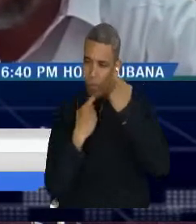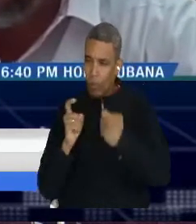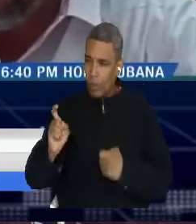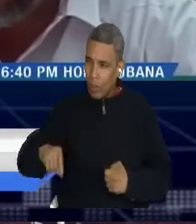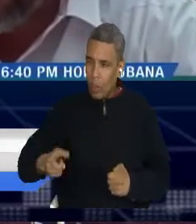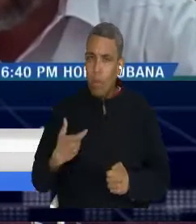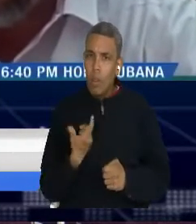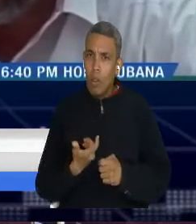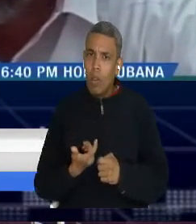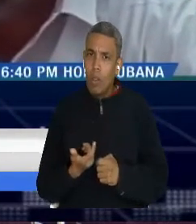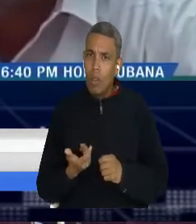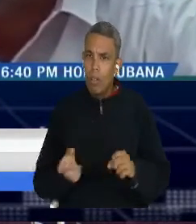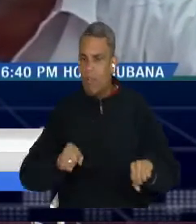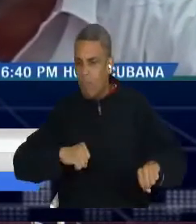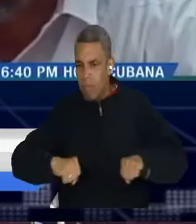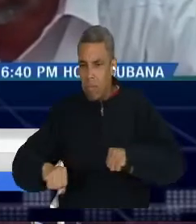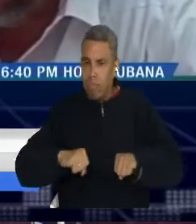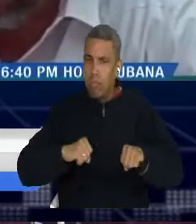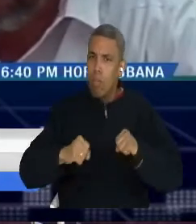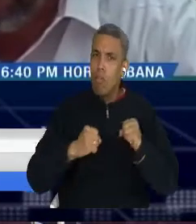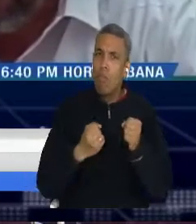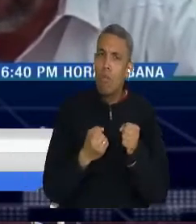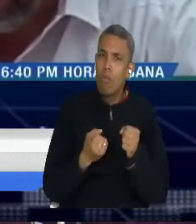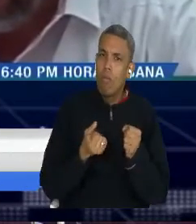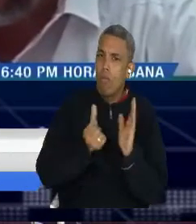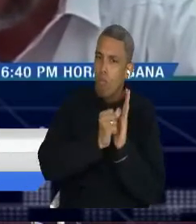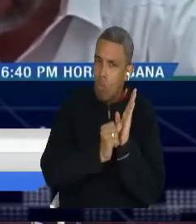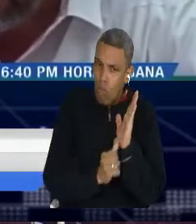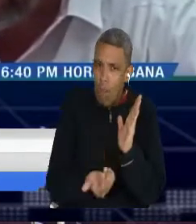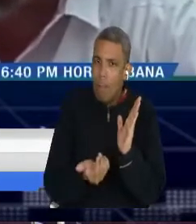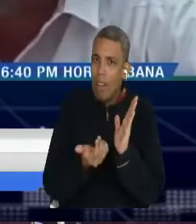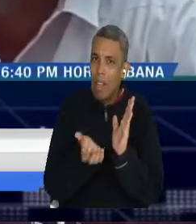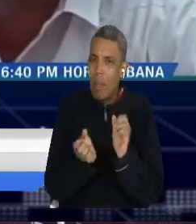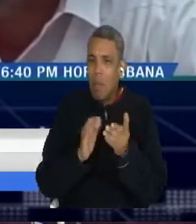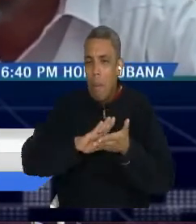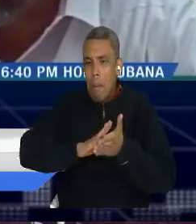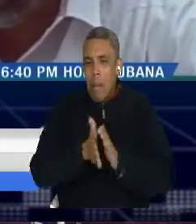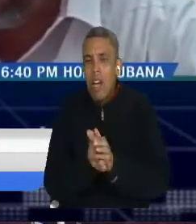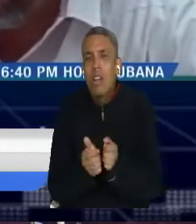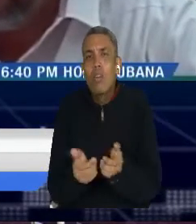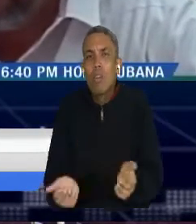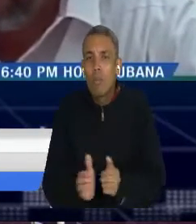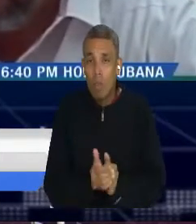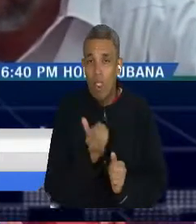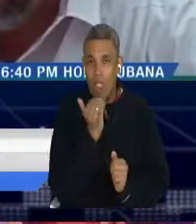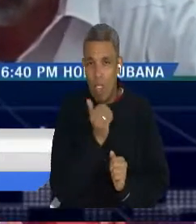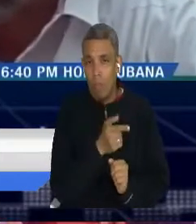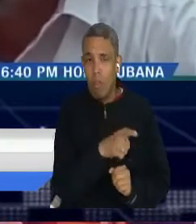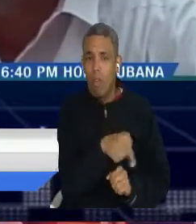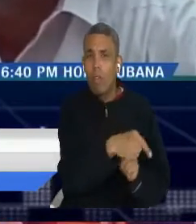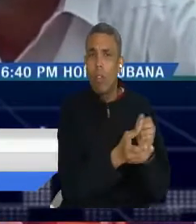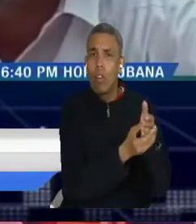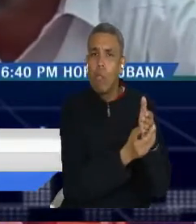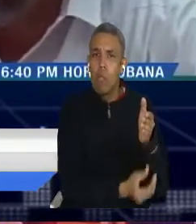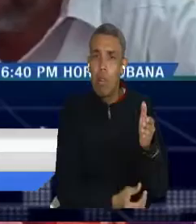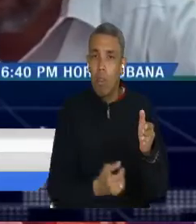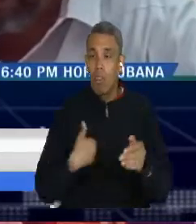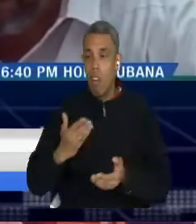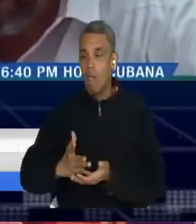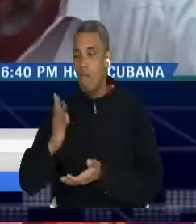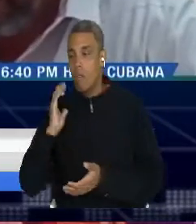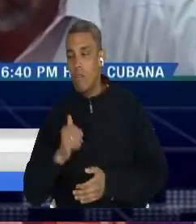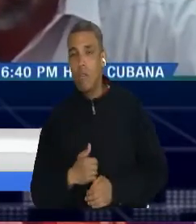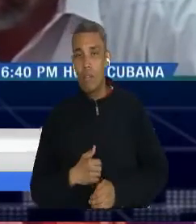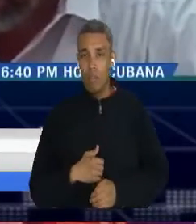reducción de los niveles de desigualdad, la reducción de las faltas de oportunidades, los niveles de pobreza, los índices de